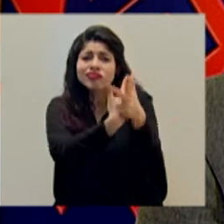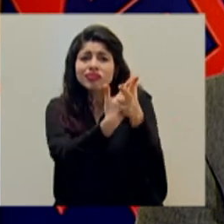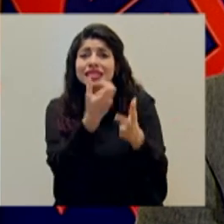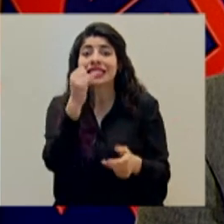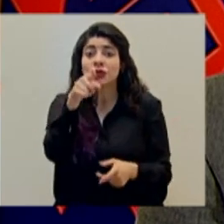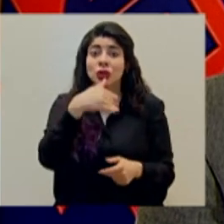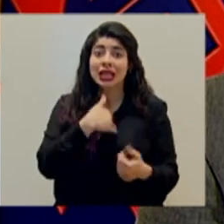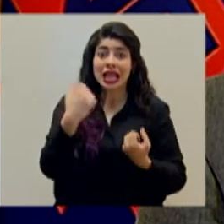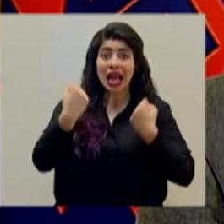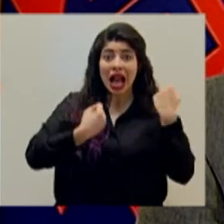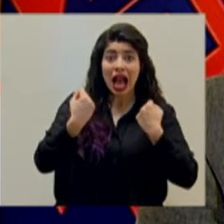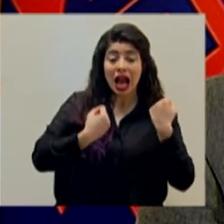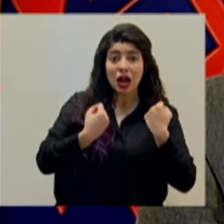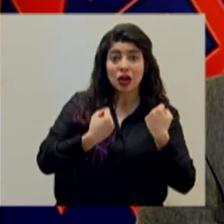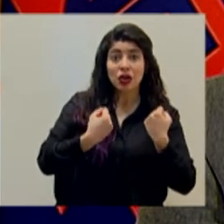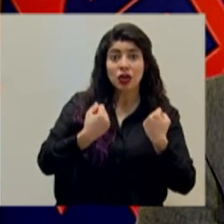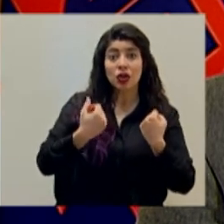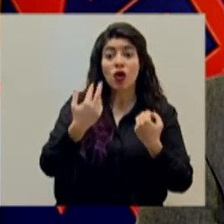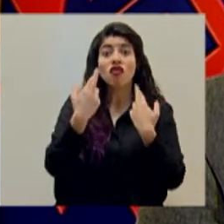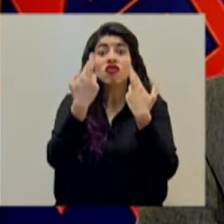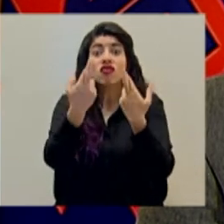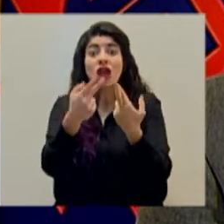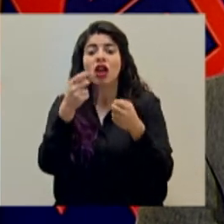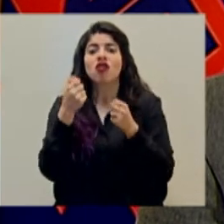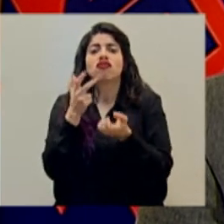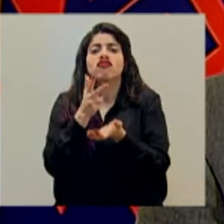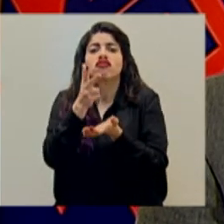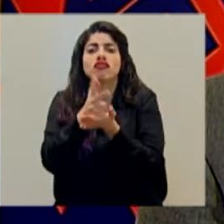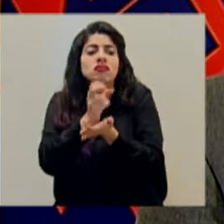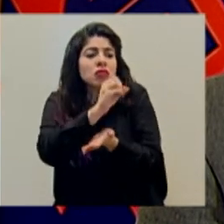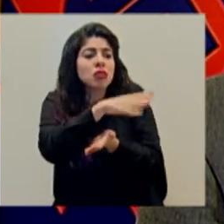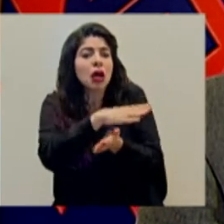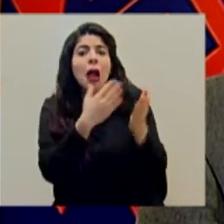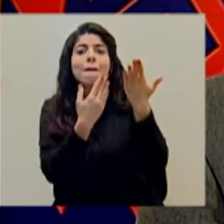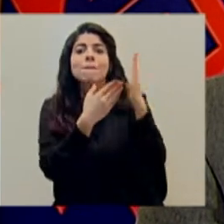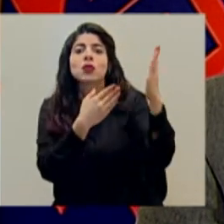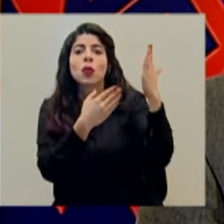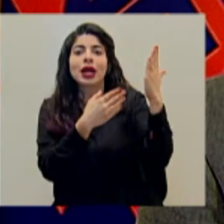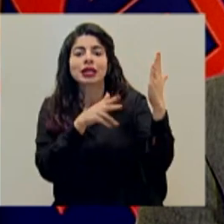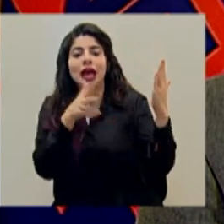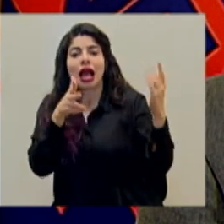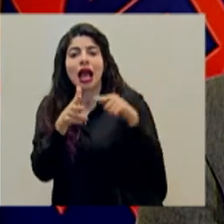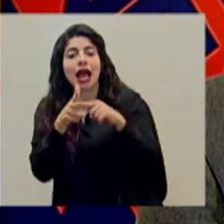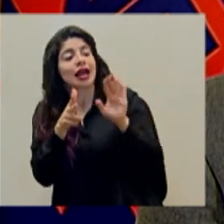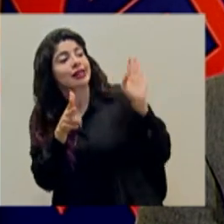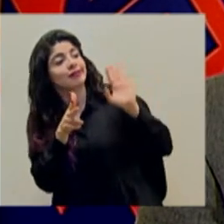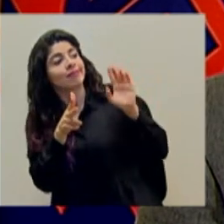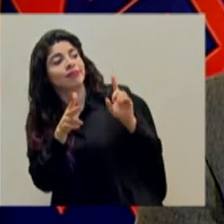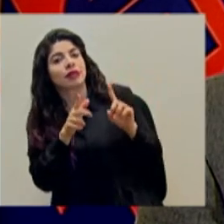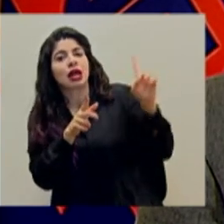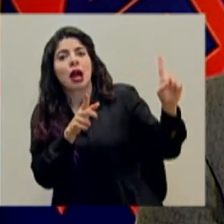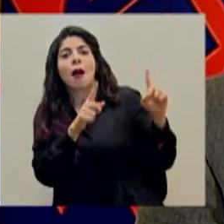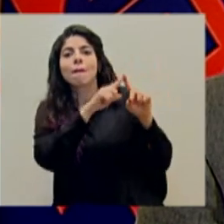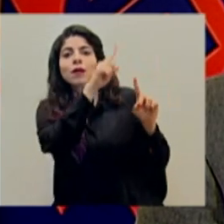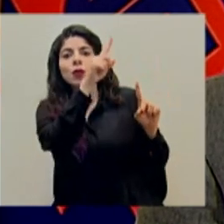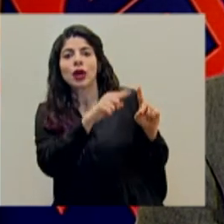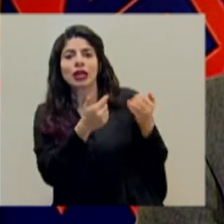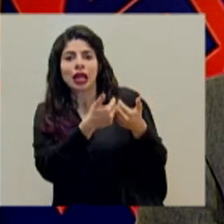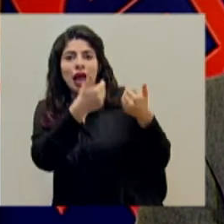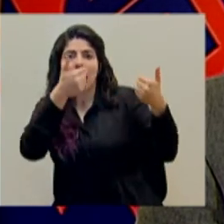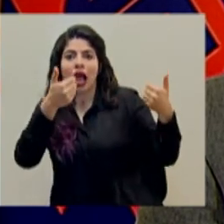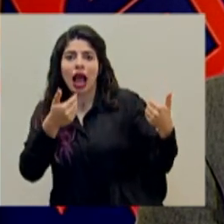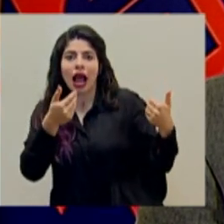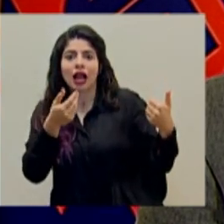tiene vehículo y lleva un presente, déjenlo en la puerta y salude desde su vehículo, a quienes más ustedes